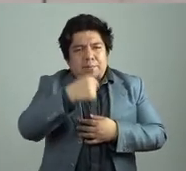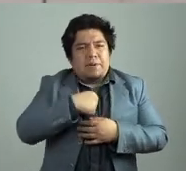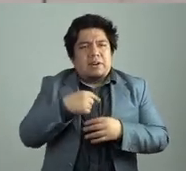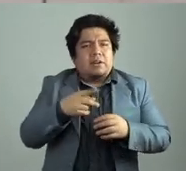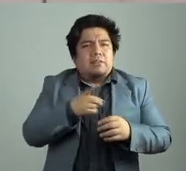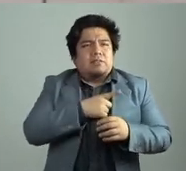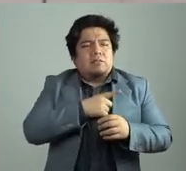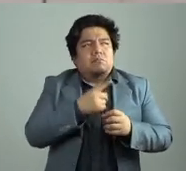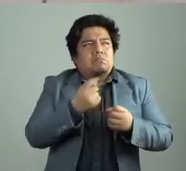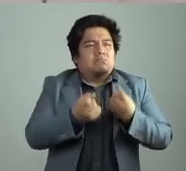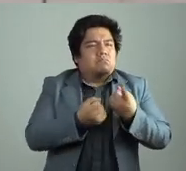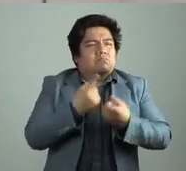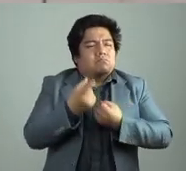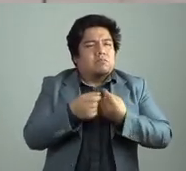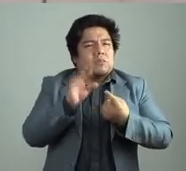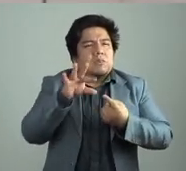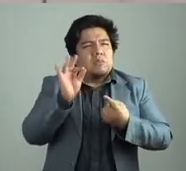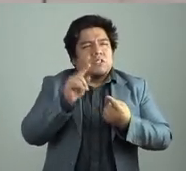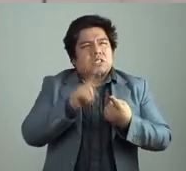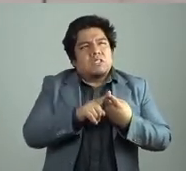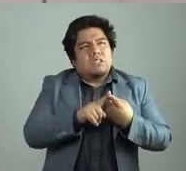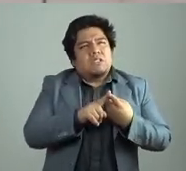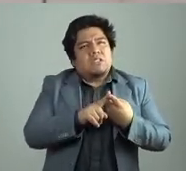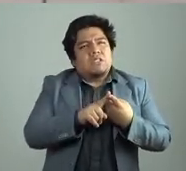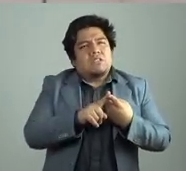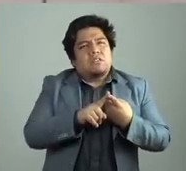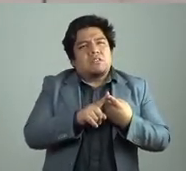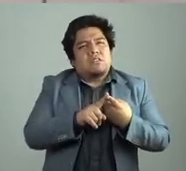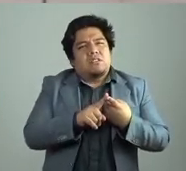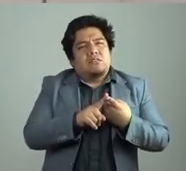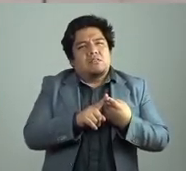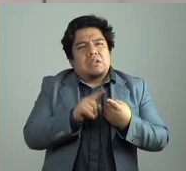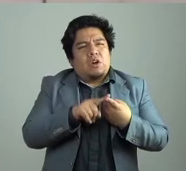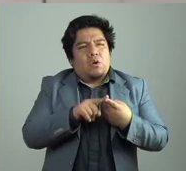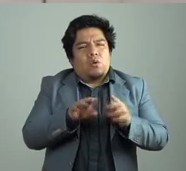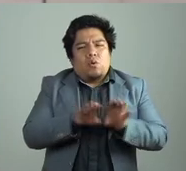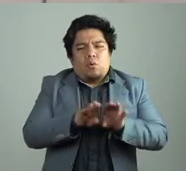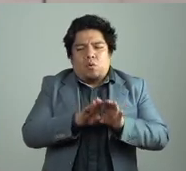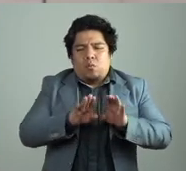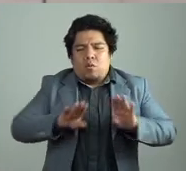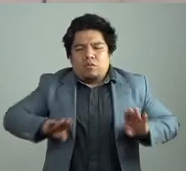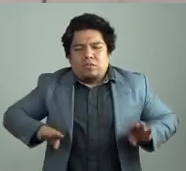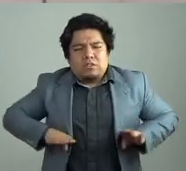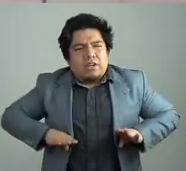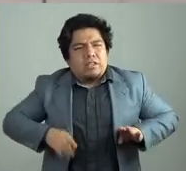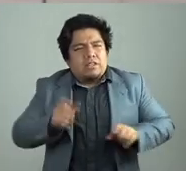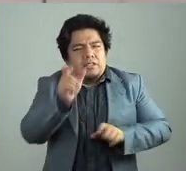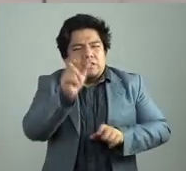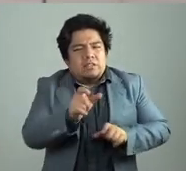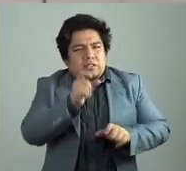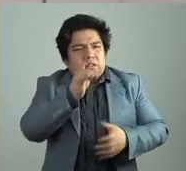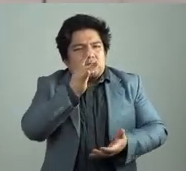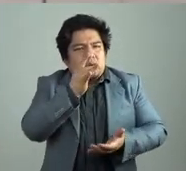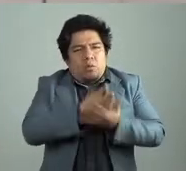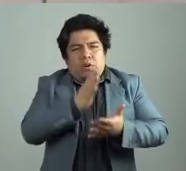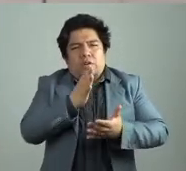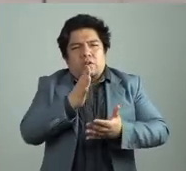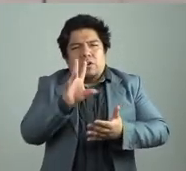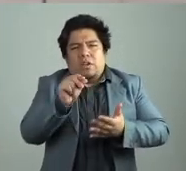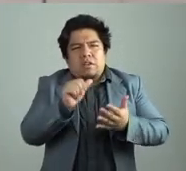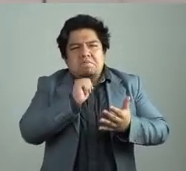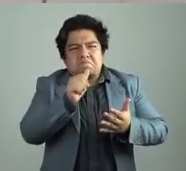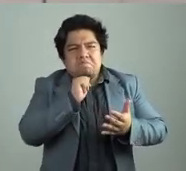un recuento de los autores que me interesan, pues, son los que son únicos, ¿no? O sea, a mí me interesa un autor que realmente,